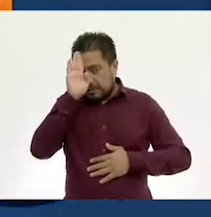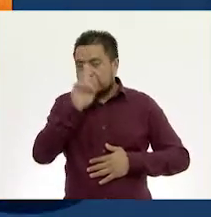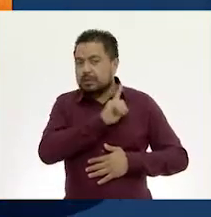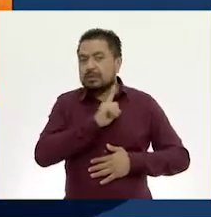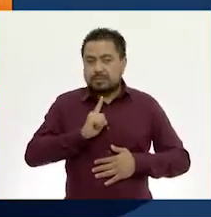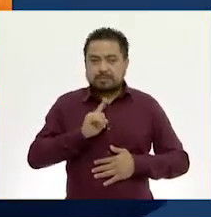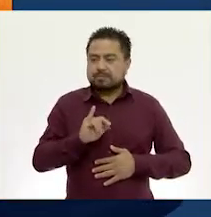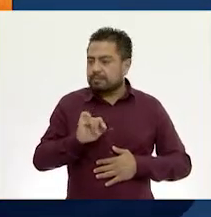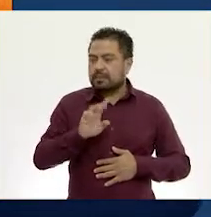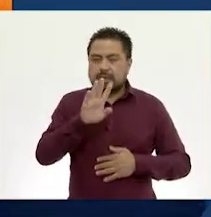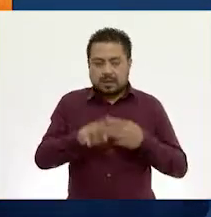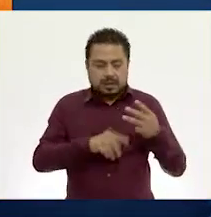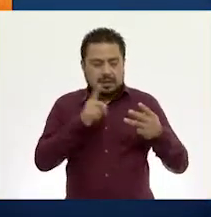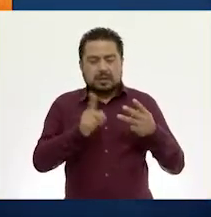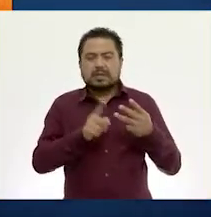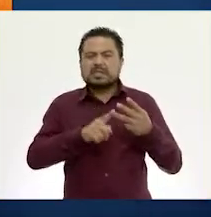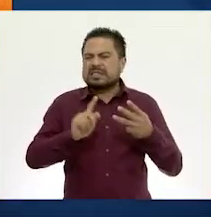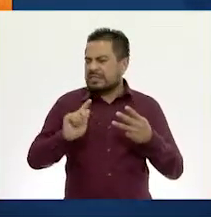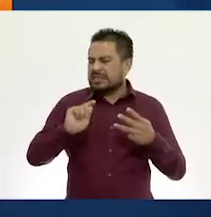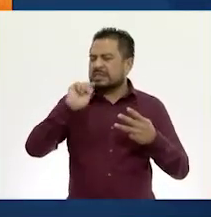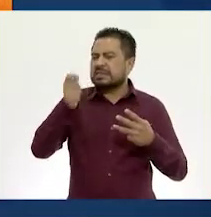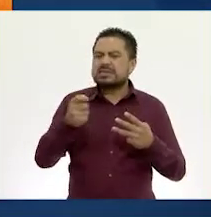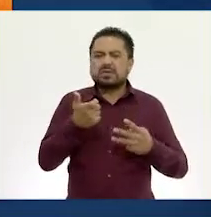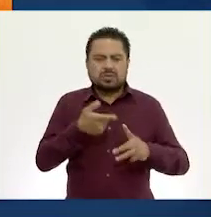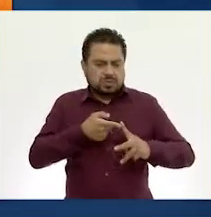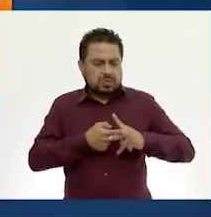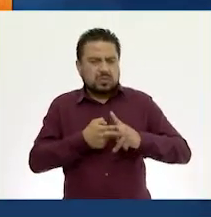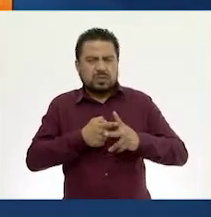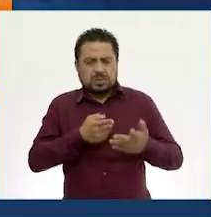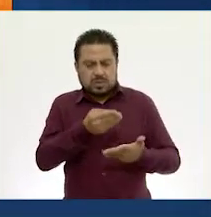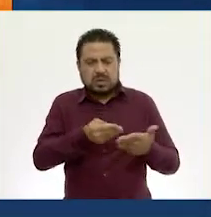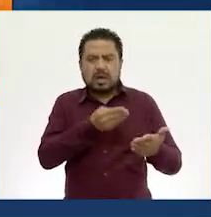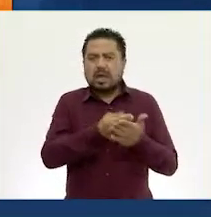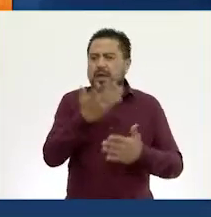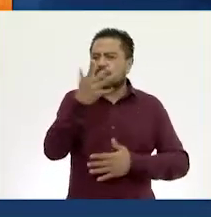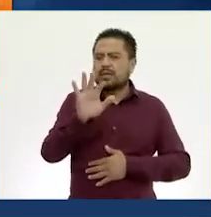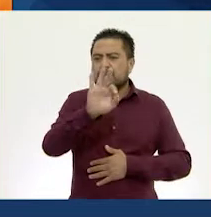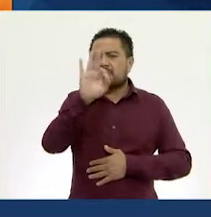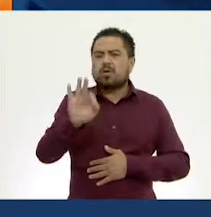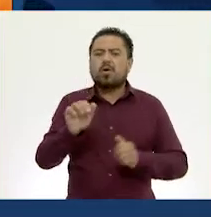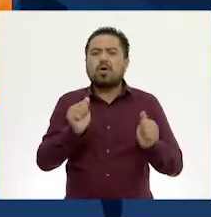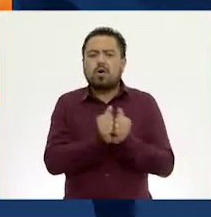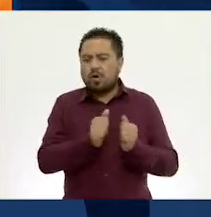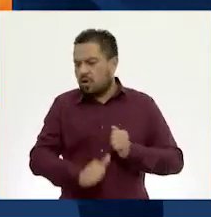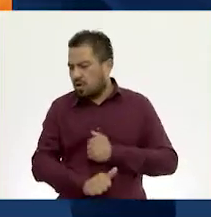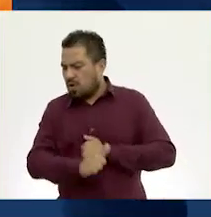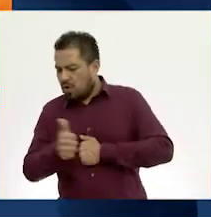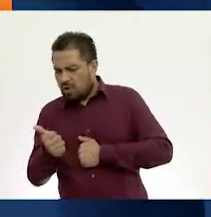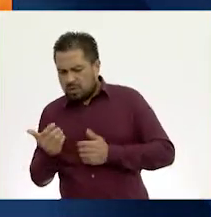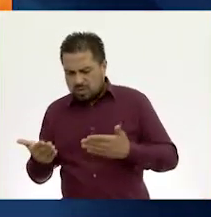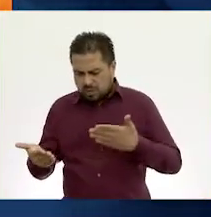Sí. La tercera, ¿qué significa que una cantidad sea el 10% de descuento de otra?